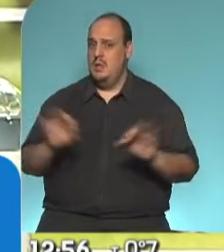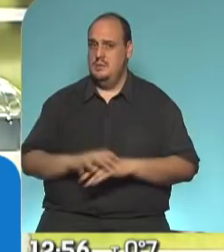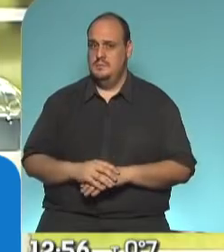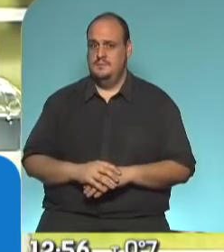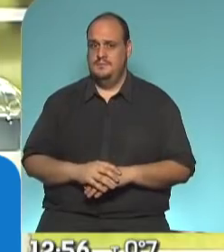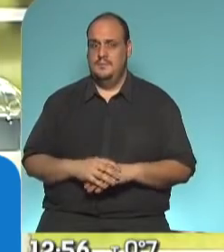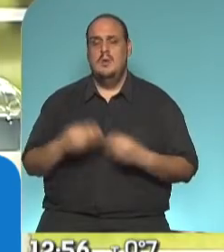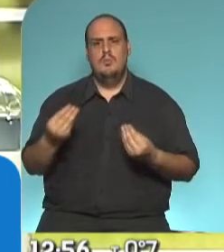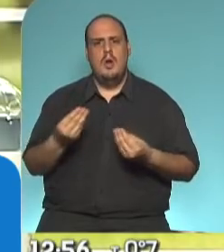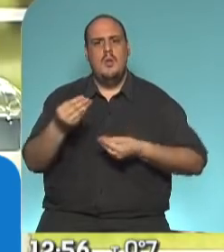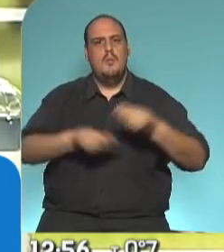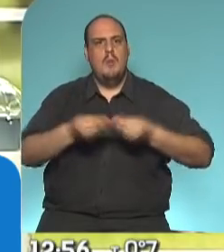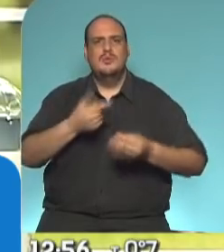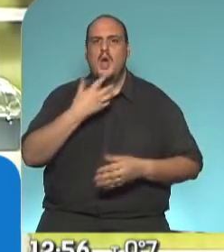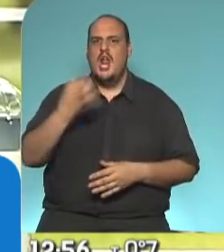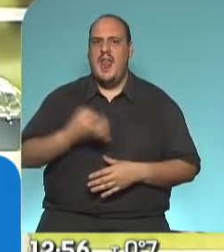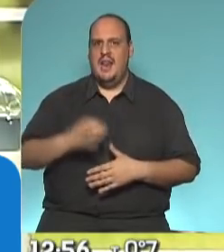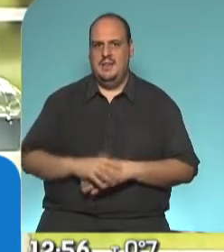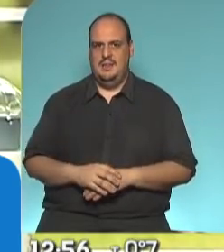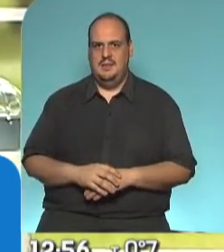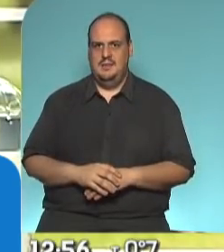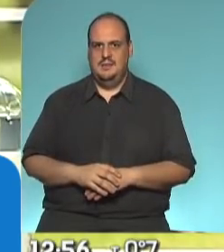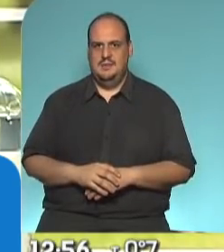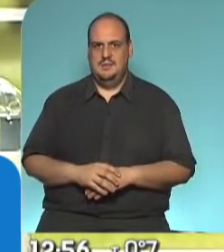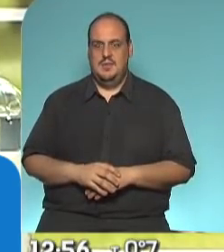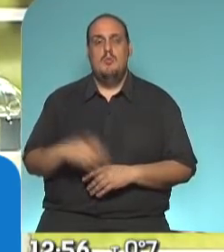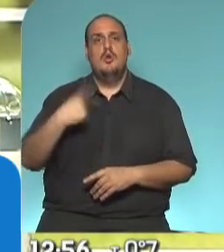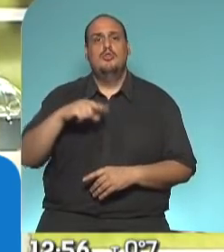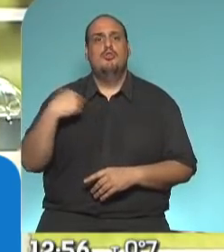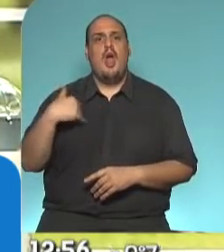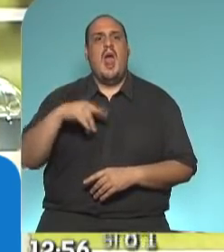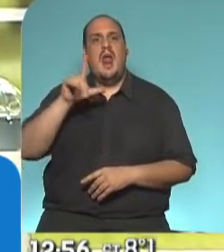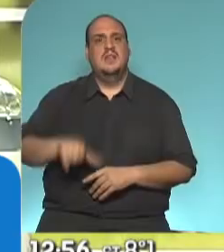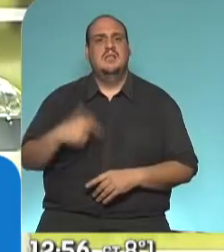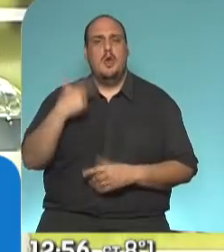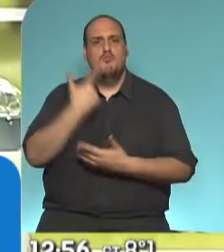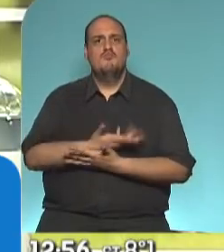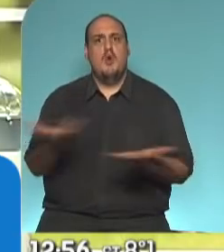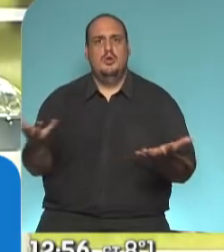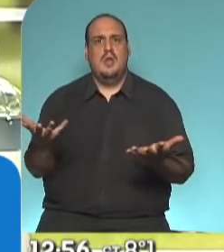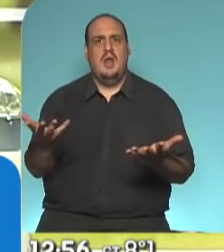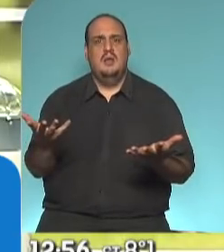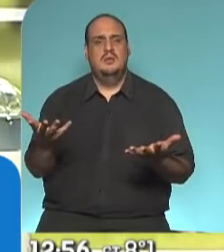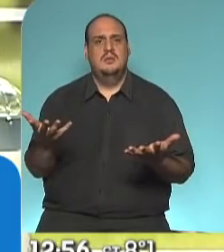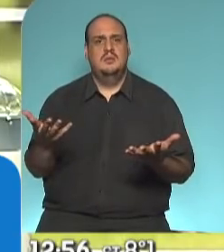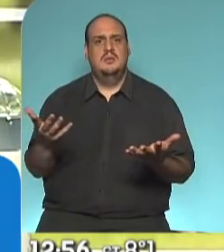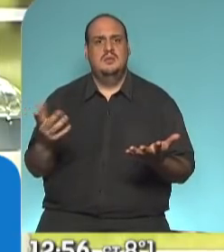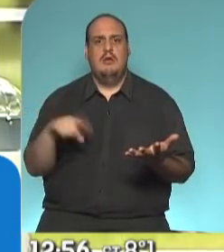Porque va a ser un presupuesto realista. Porque vamos a demostrarle a los argentinos lo que en verdad